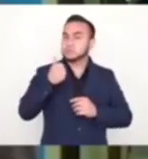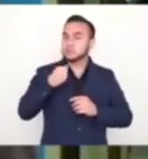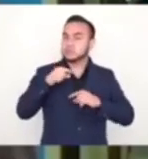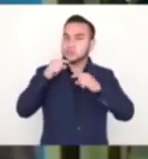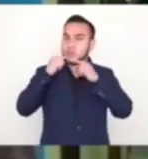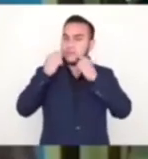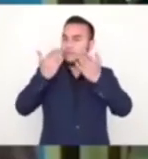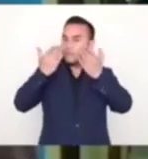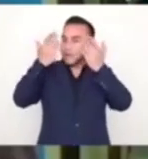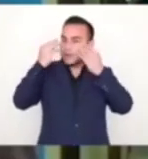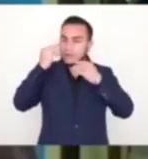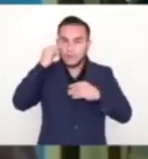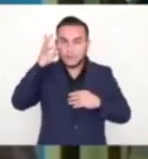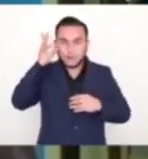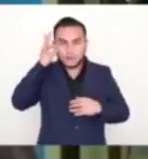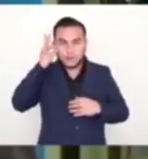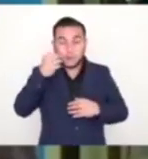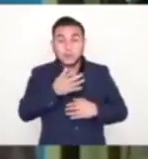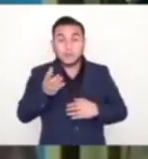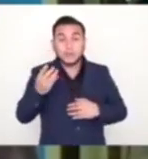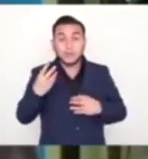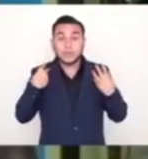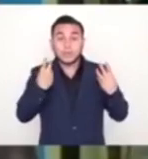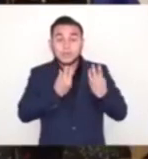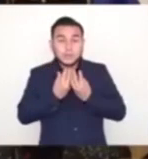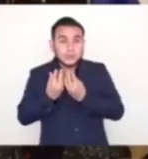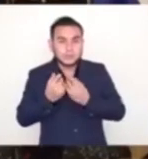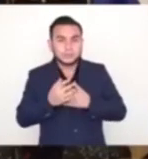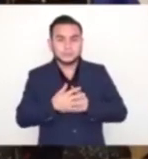sociales estaría ocasionando.